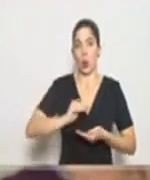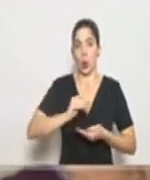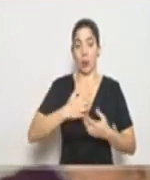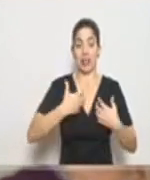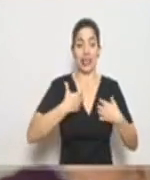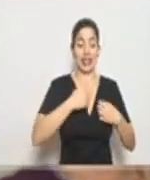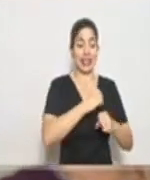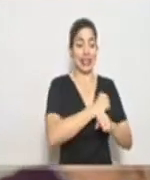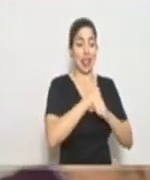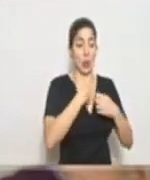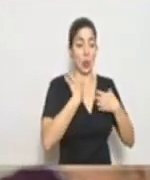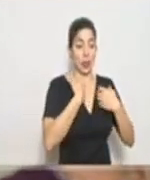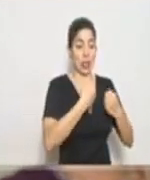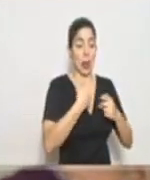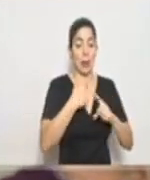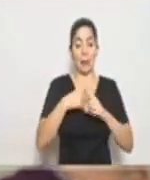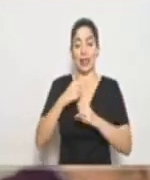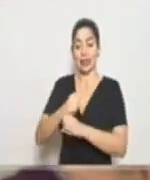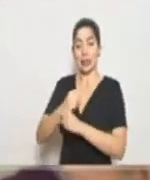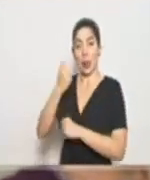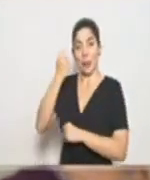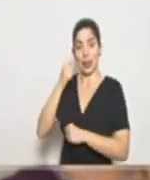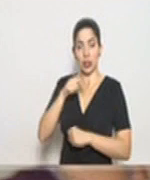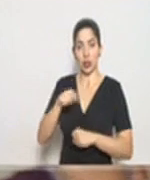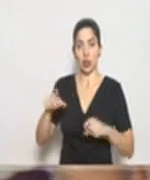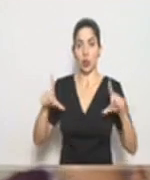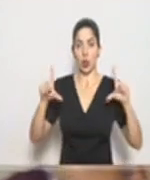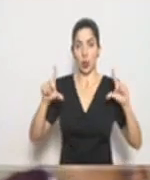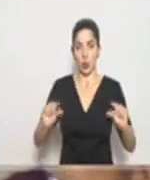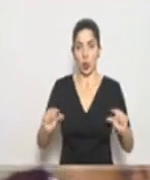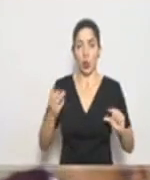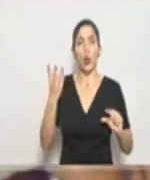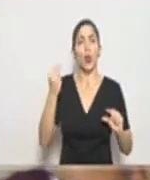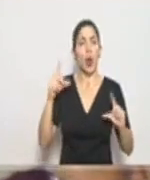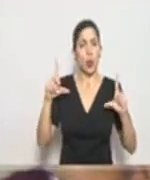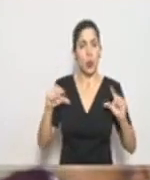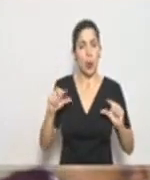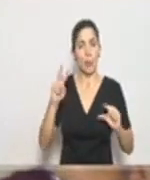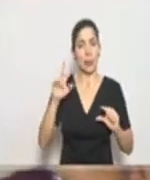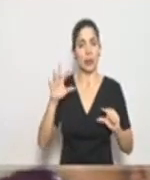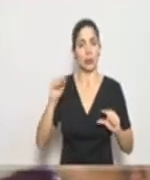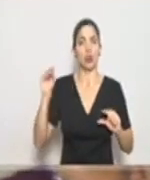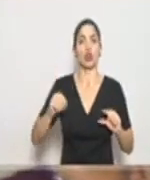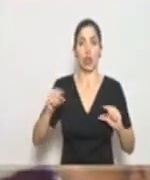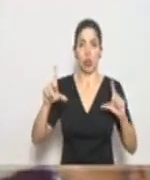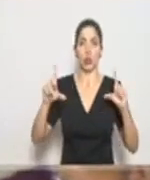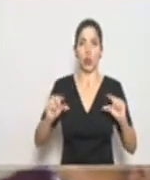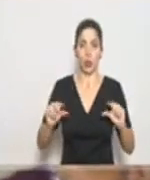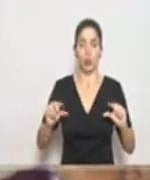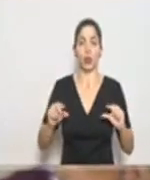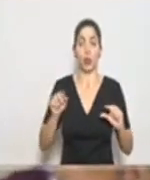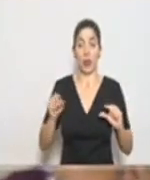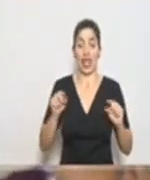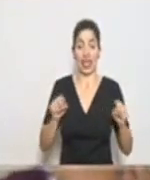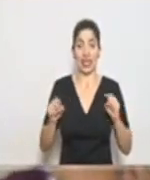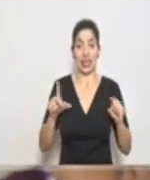salud como en el seguro de pensiones, hasta un 25%. Esto es una reducción que se hace